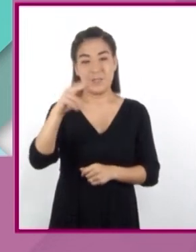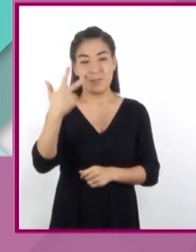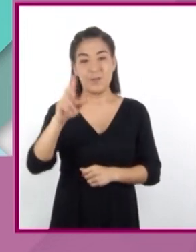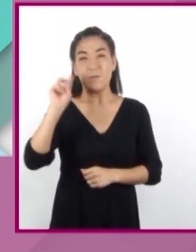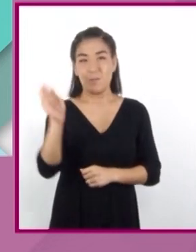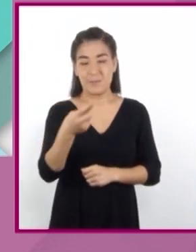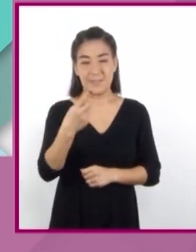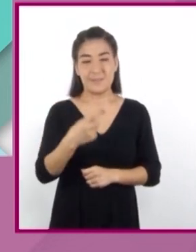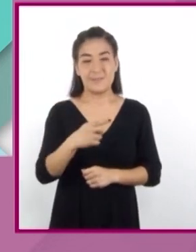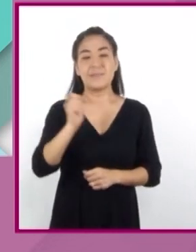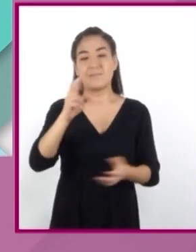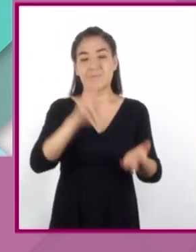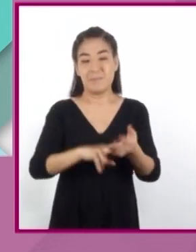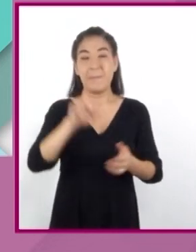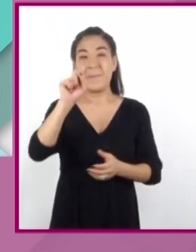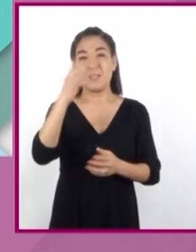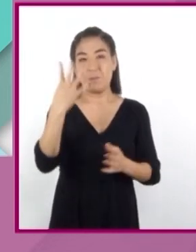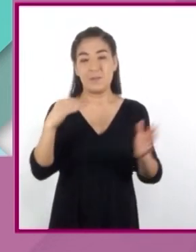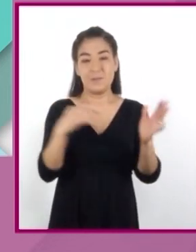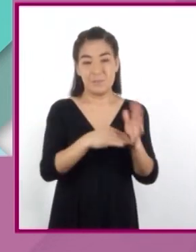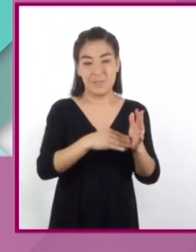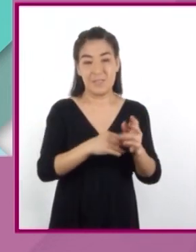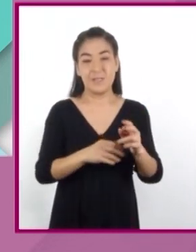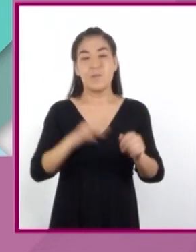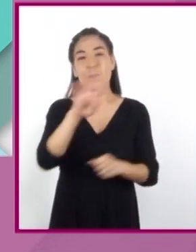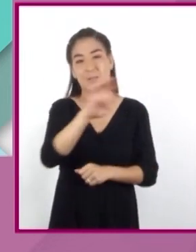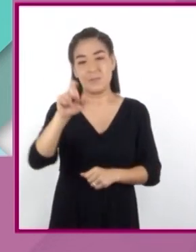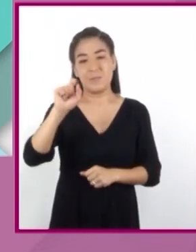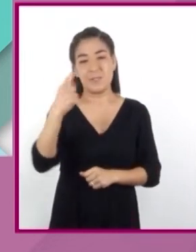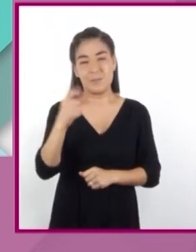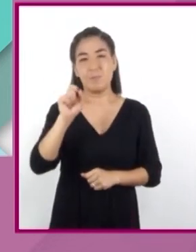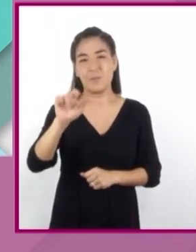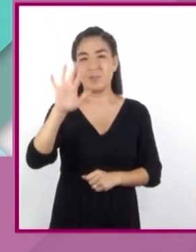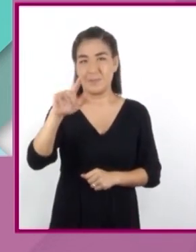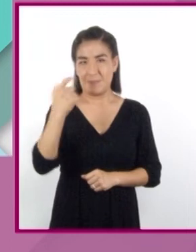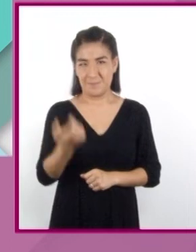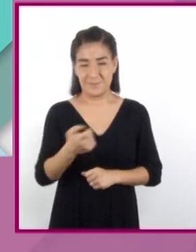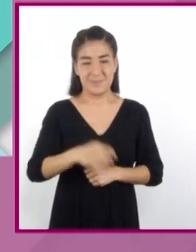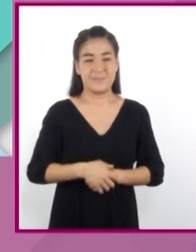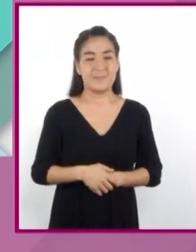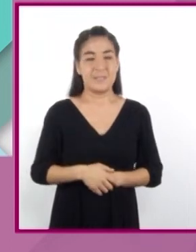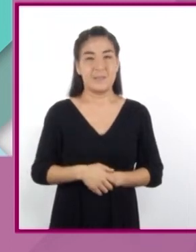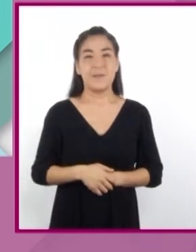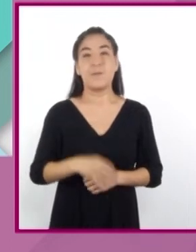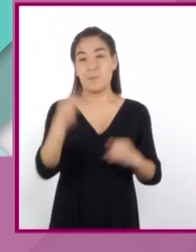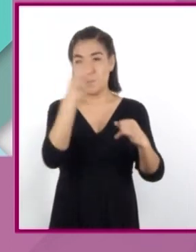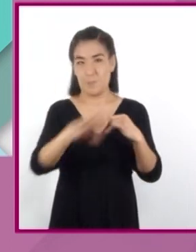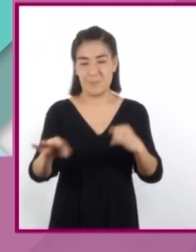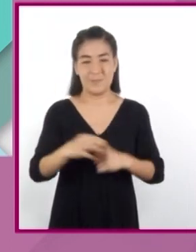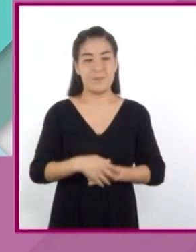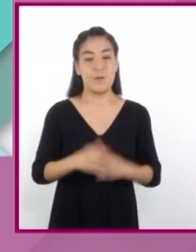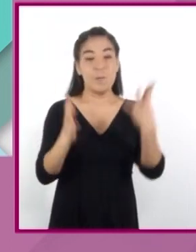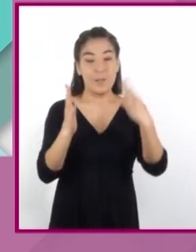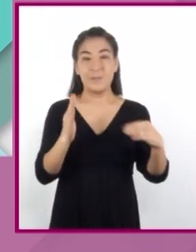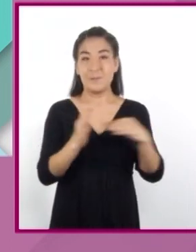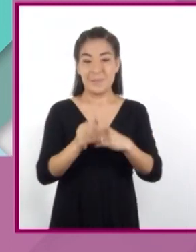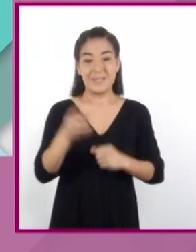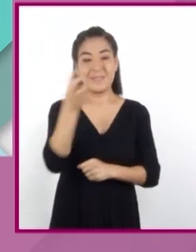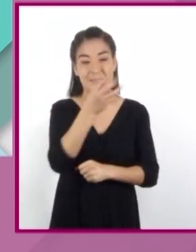tenemos 24.421.50 pesos. Y por último, 4